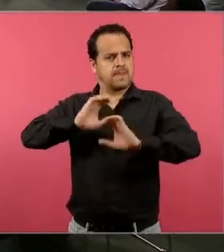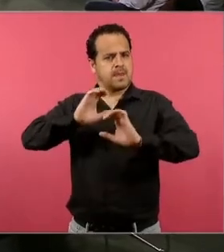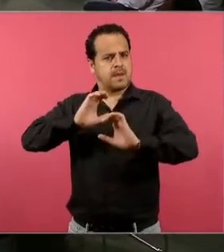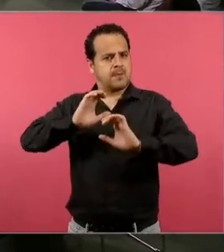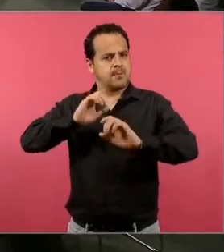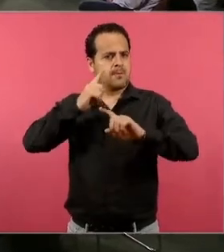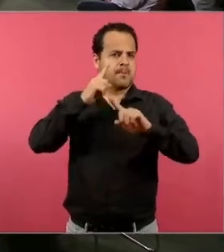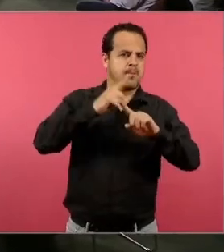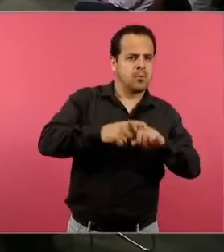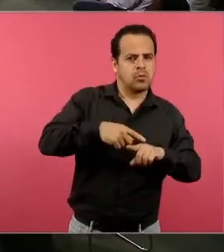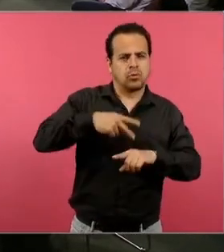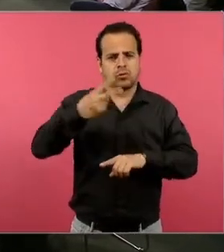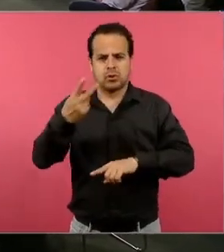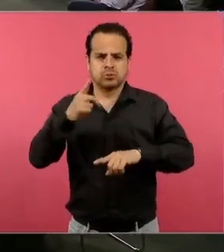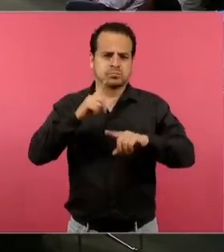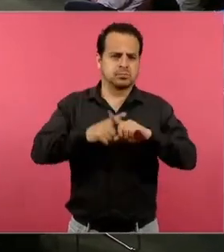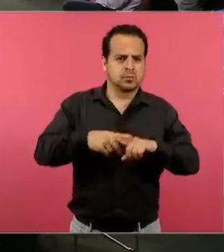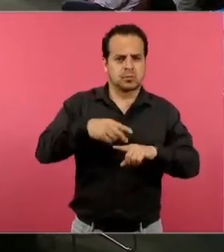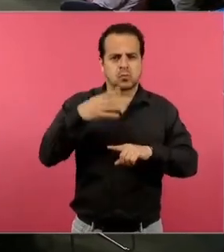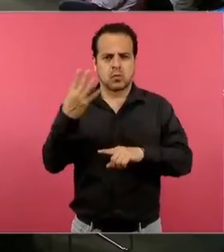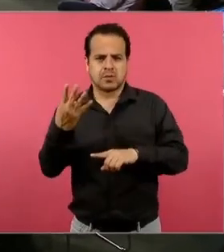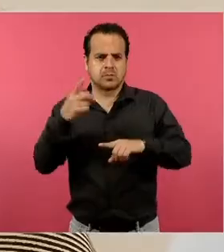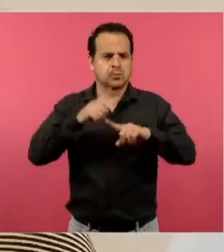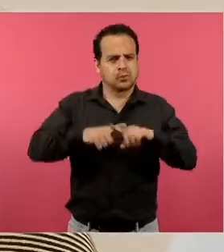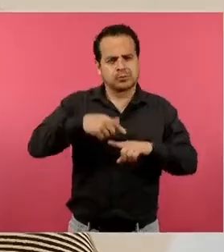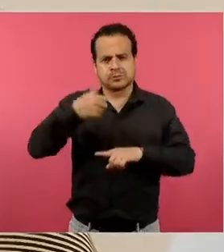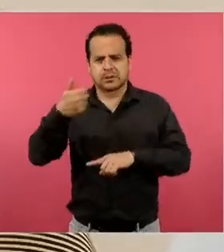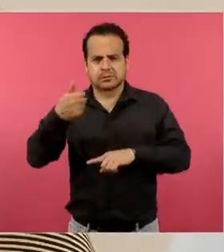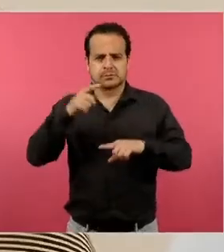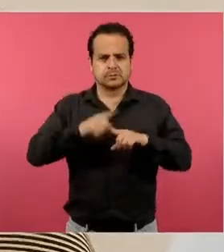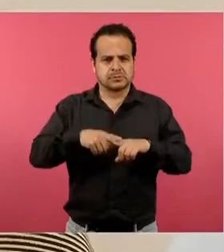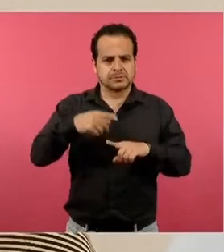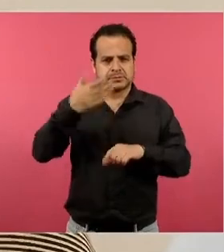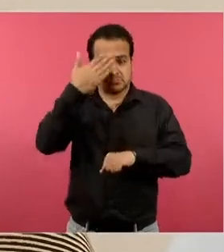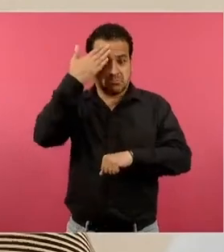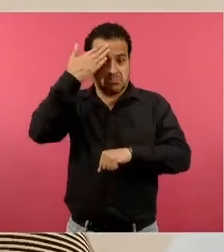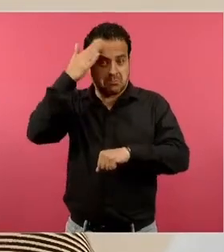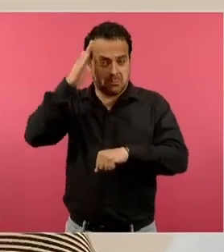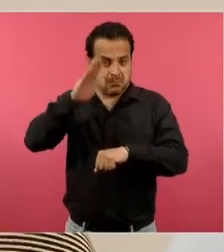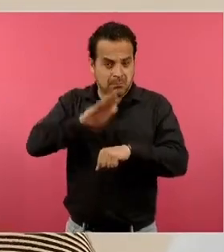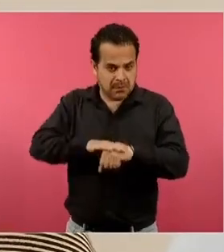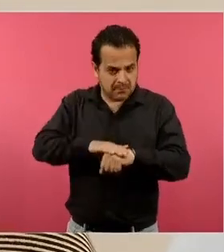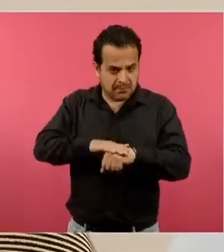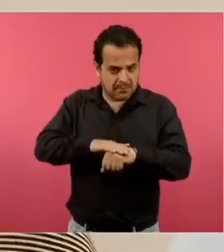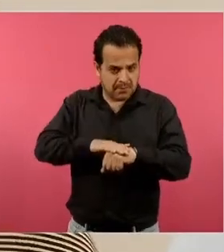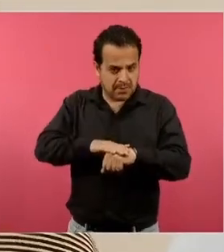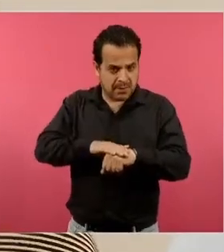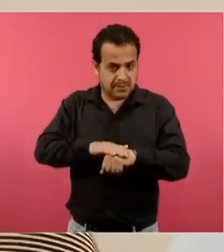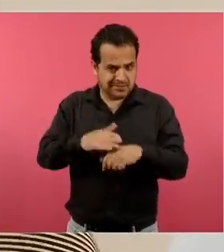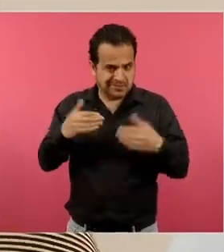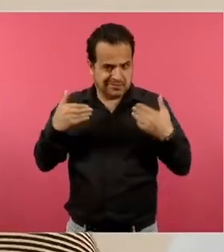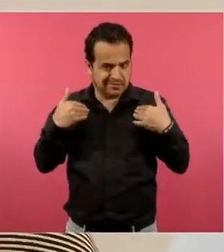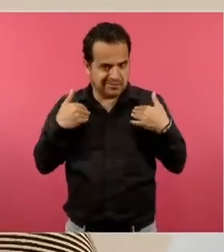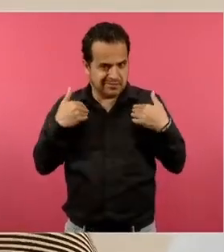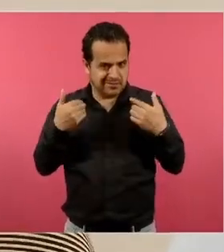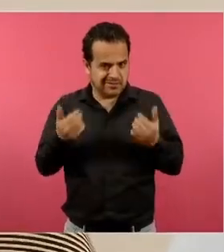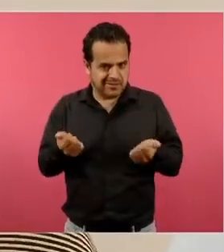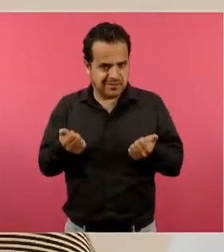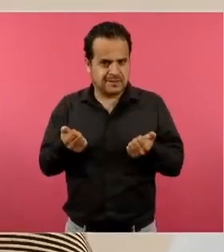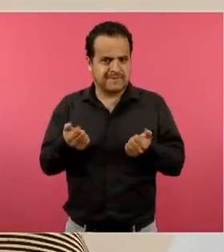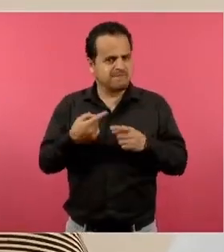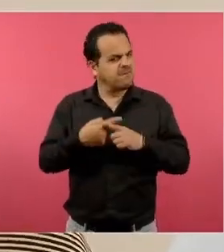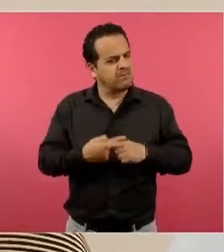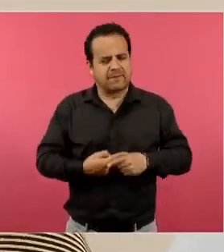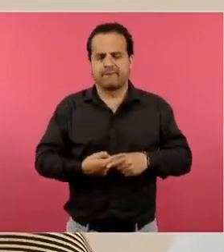etcétera, pero memorizar las tablas no garantiza que sepamos qué implica multiplicar. Entonces, eso es muy